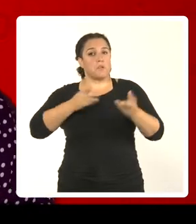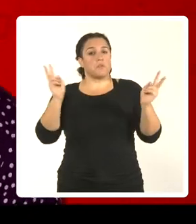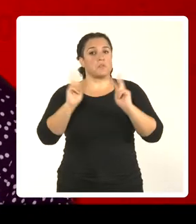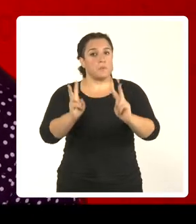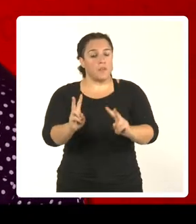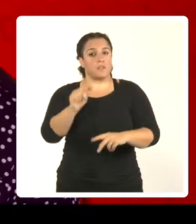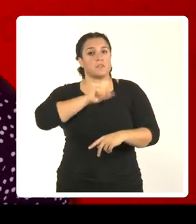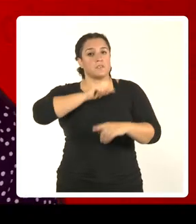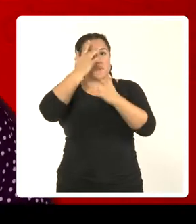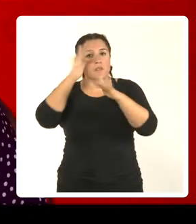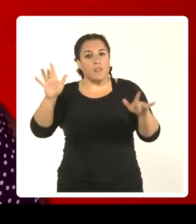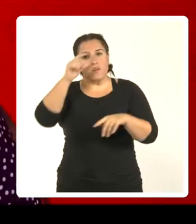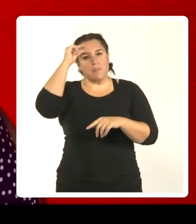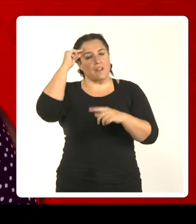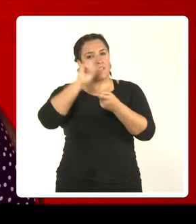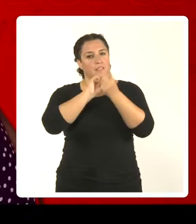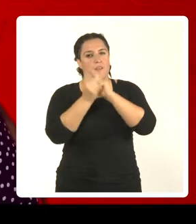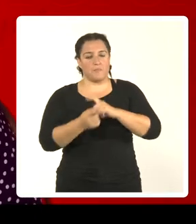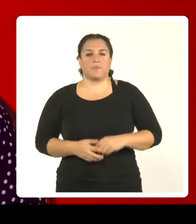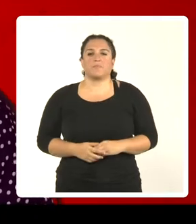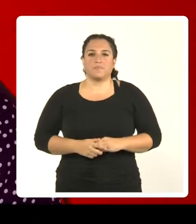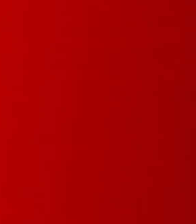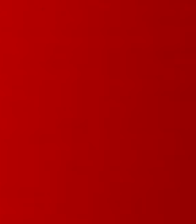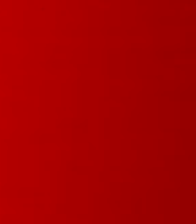desde la sensibilización y el cambio de mentalidad.